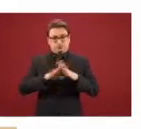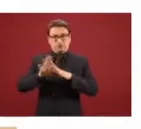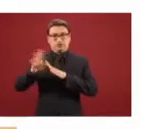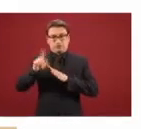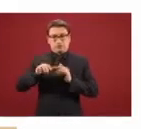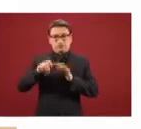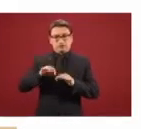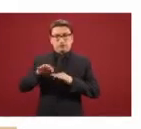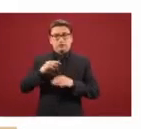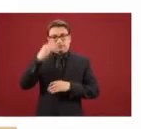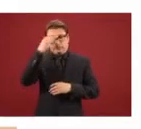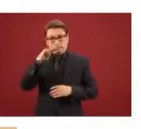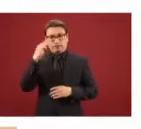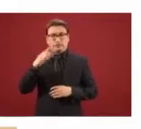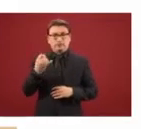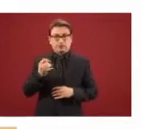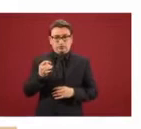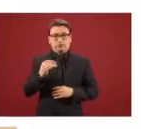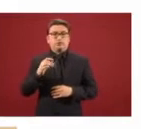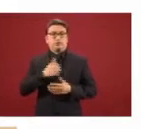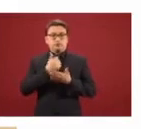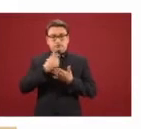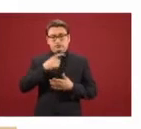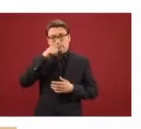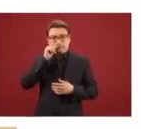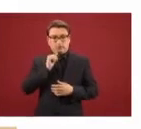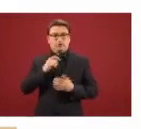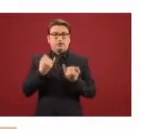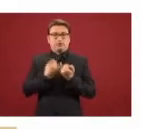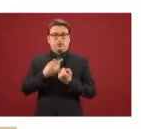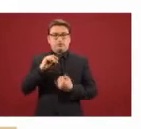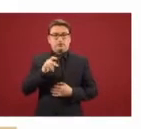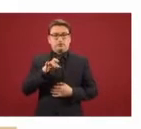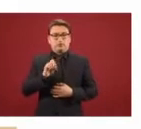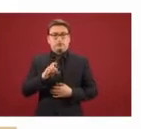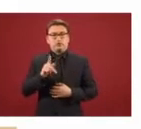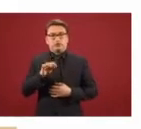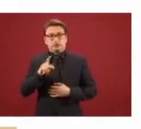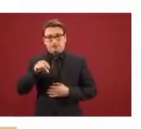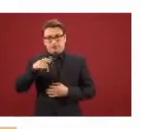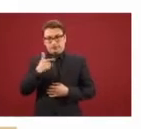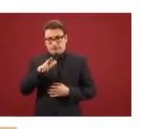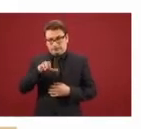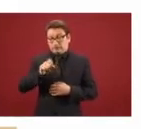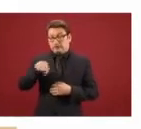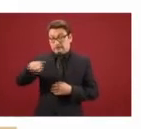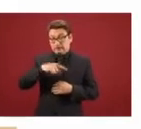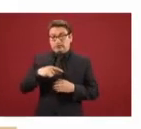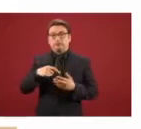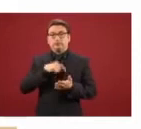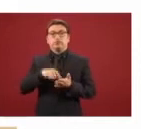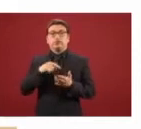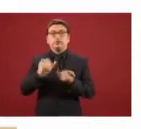Mexicali, Tijuana, Ciudad Juárez, Matamoros y Piedras Negras gracias a este programa. El sector manufacturero puso a disposición